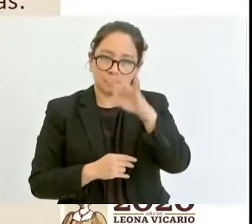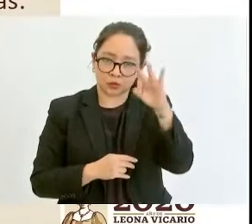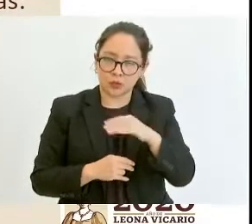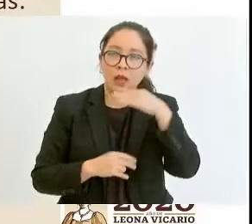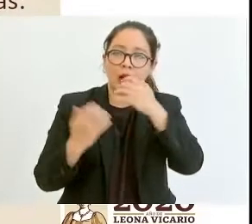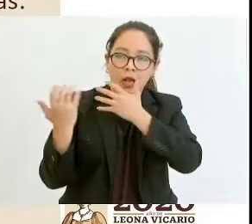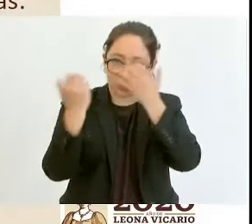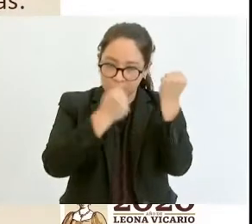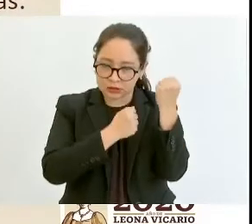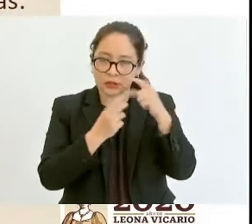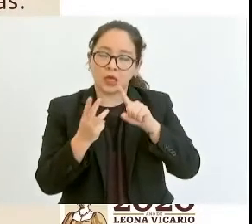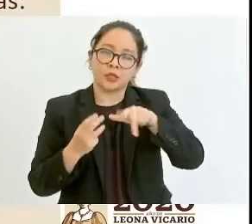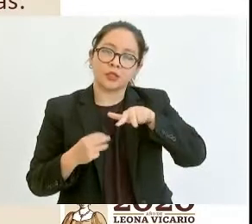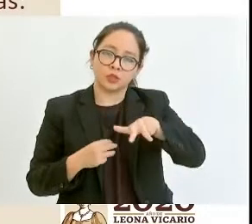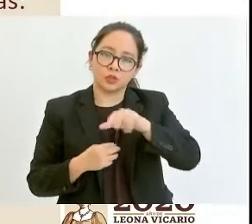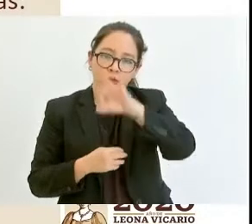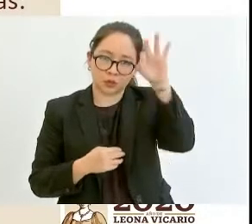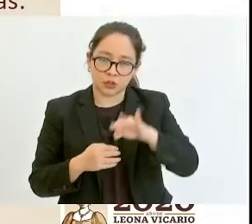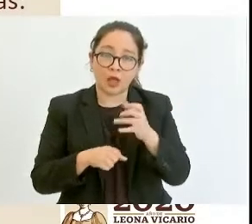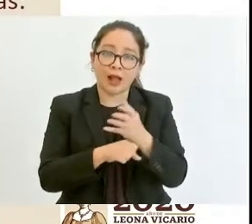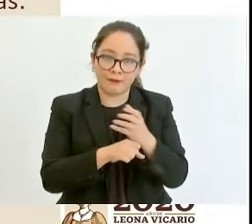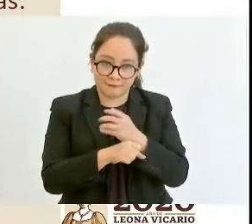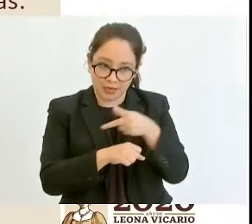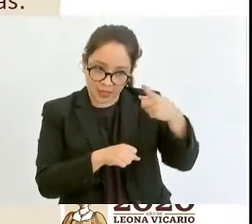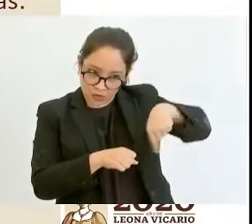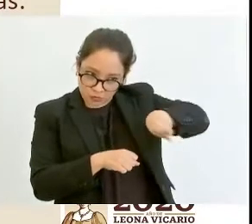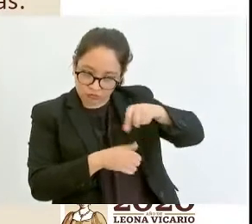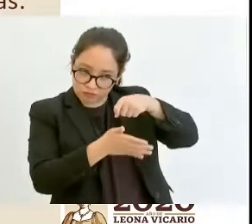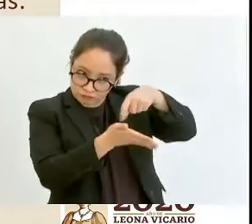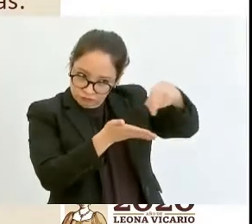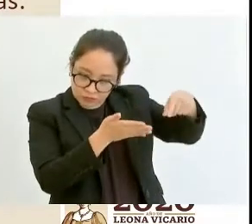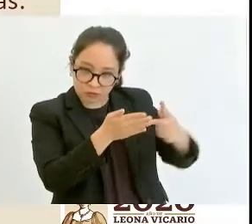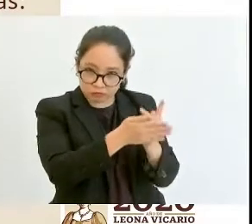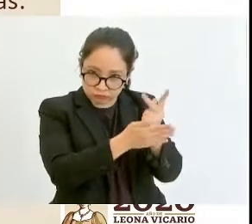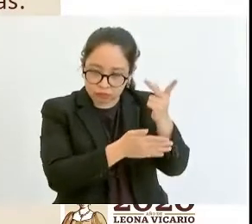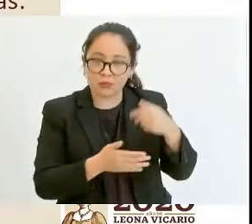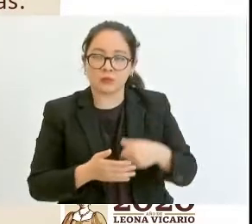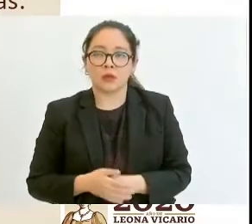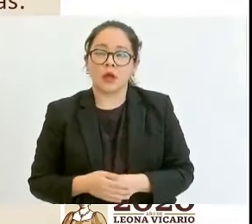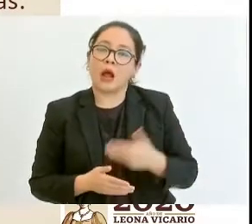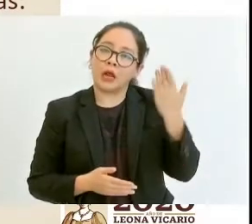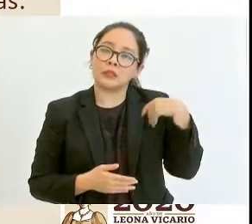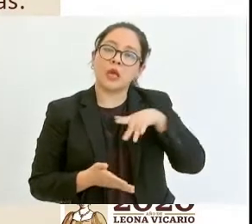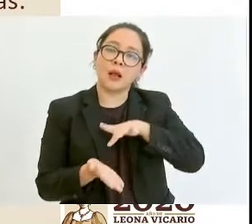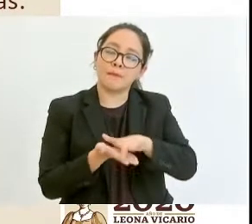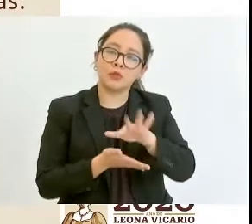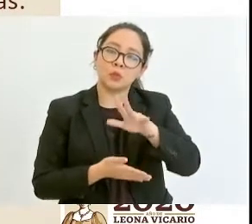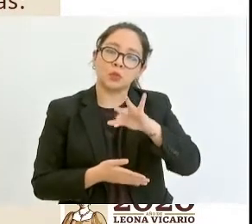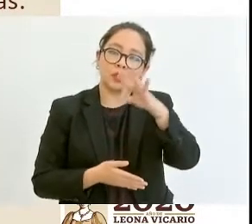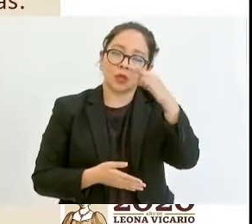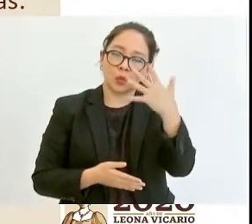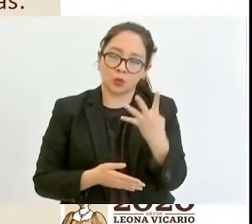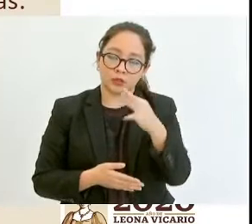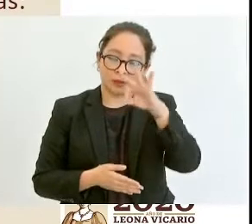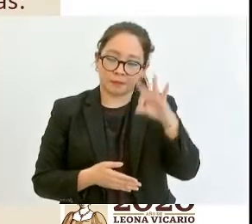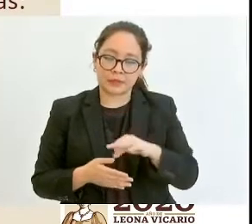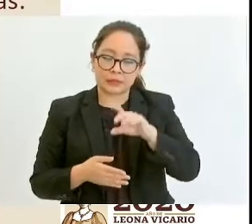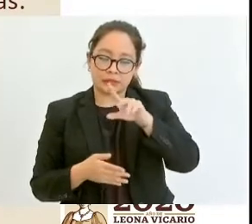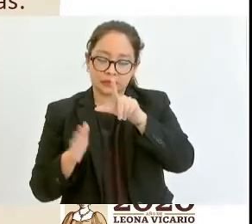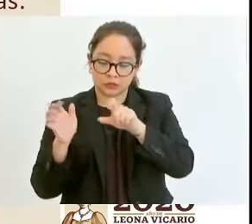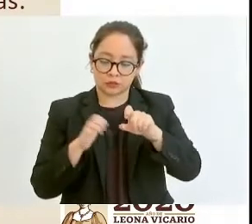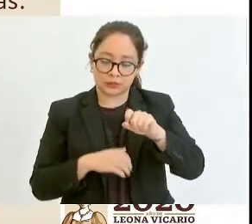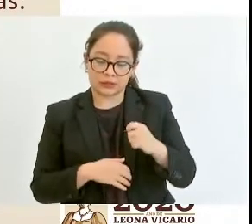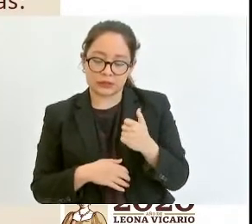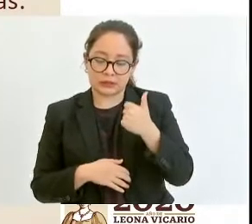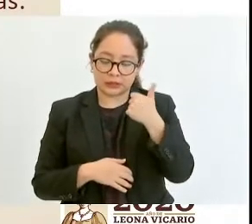18% productores de café. Y hemos apoyado a 54.726 productores indígenas,